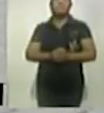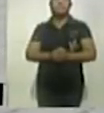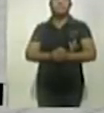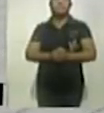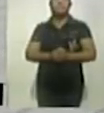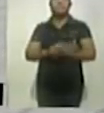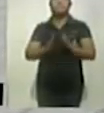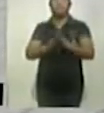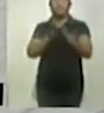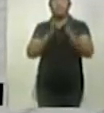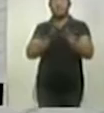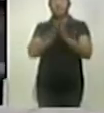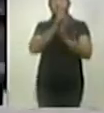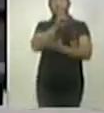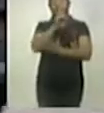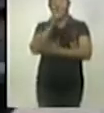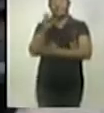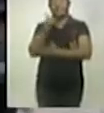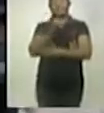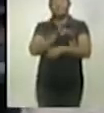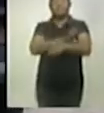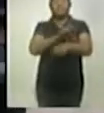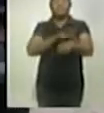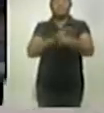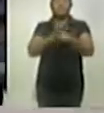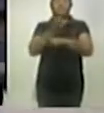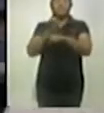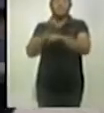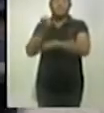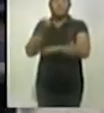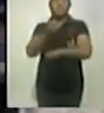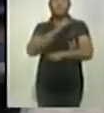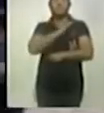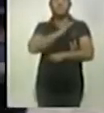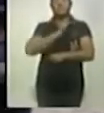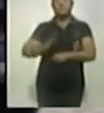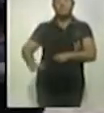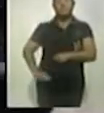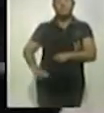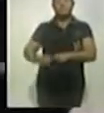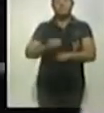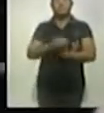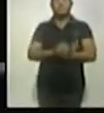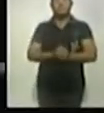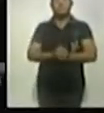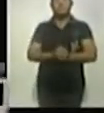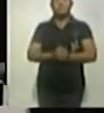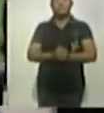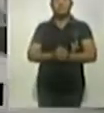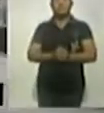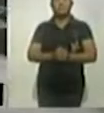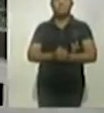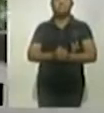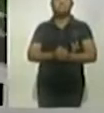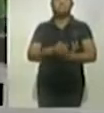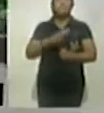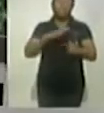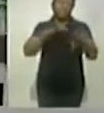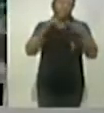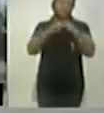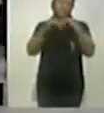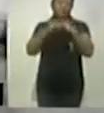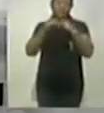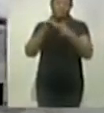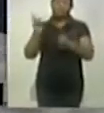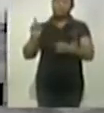la ciudadana, coordinación estatal, policía civil, policía municipal, policía turística, bomberos, etcétera, y empezamos a recorrer